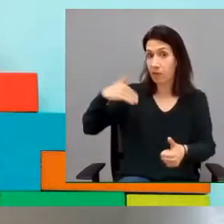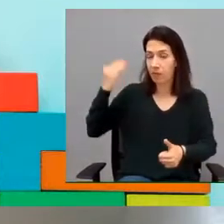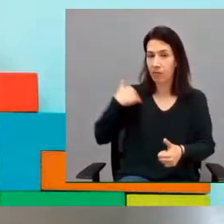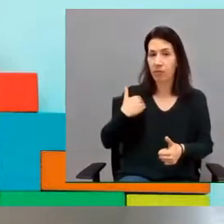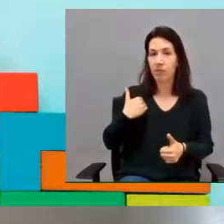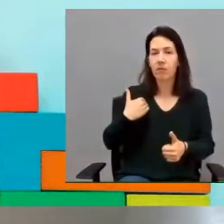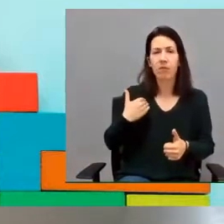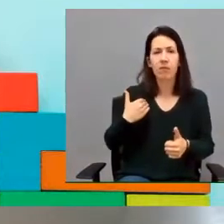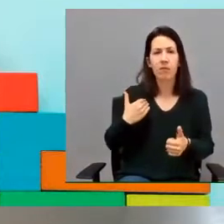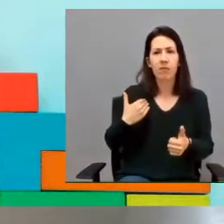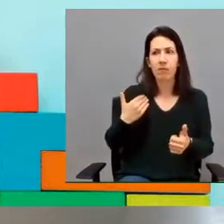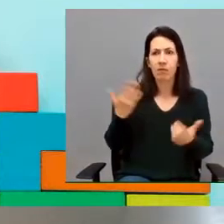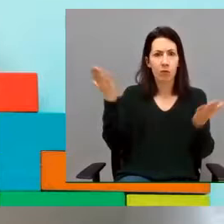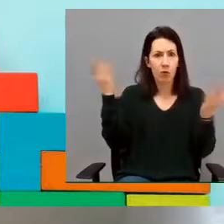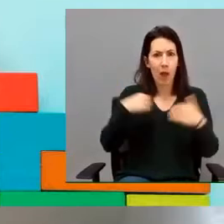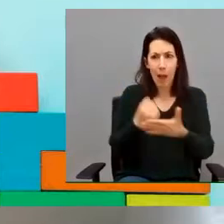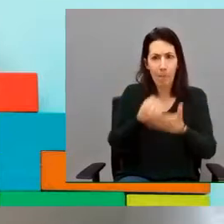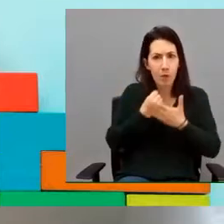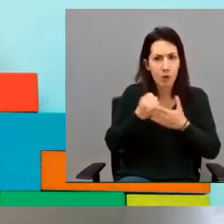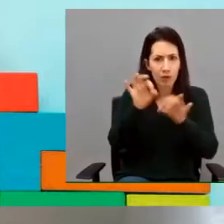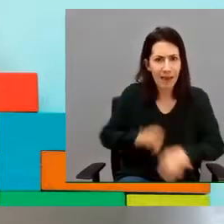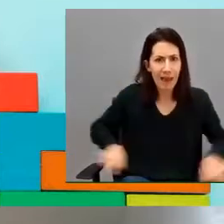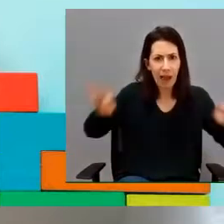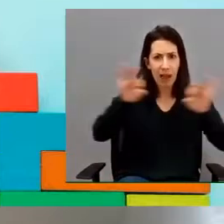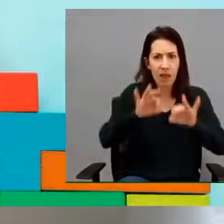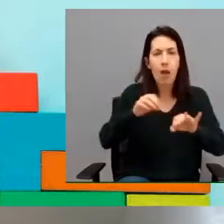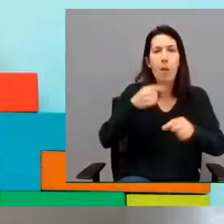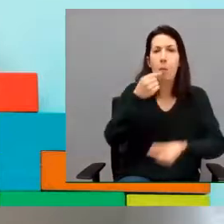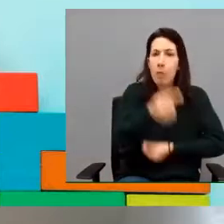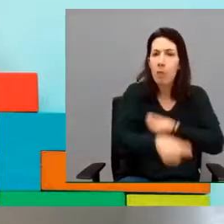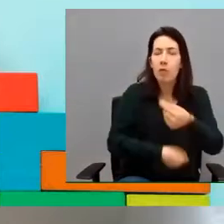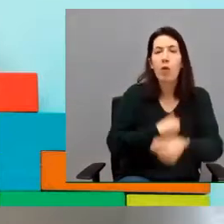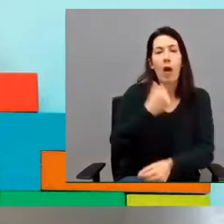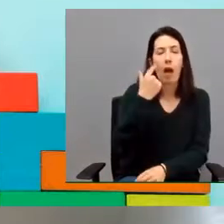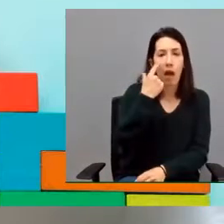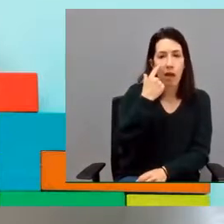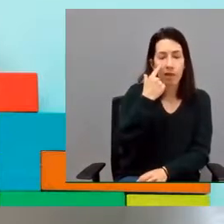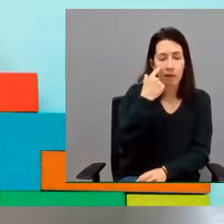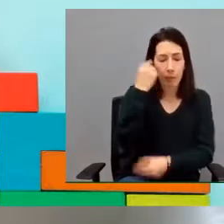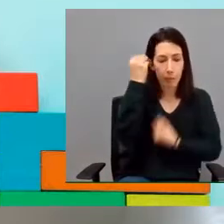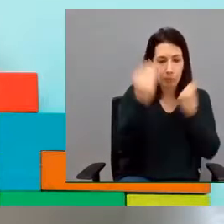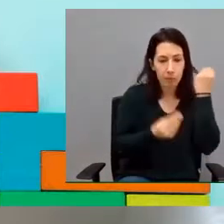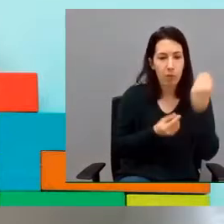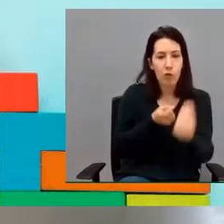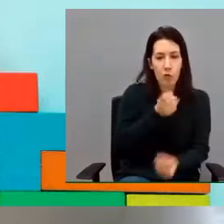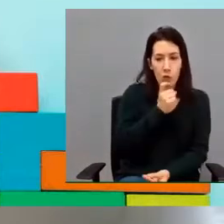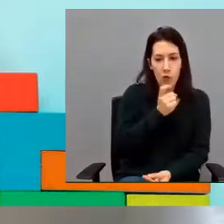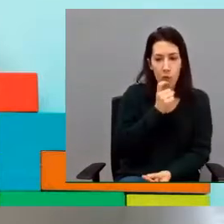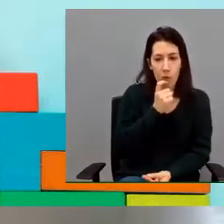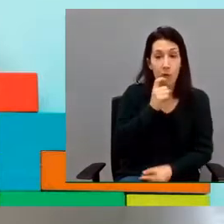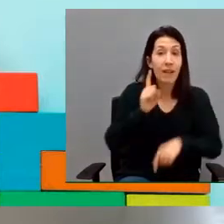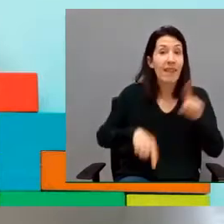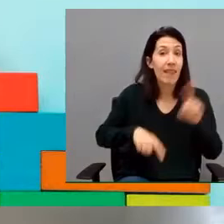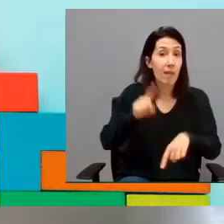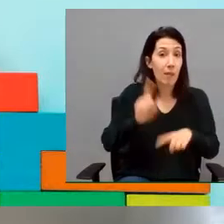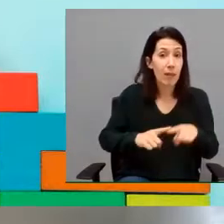apoyo y fuimos viendo cómo podíamos, por la voluntad de los